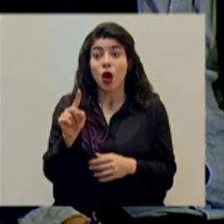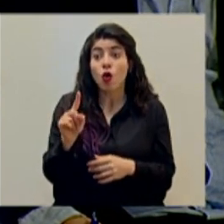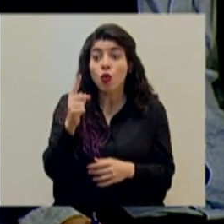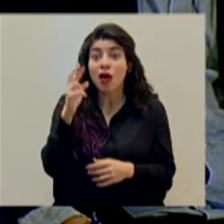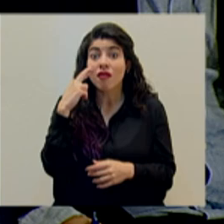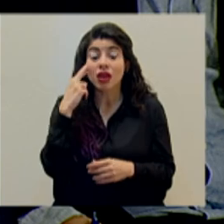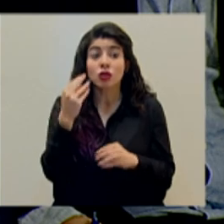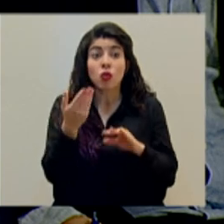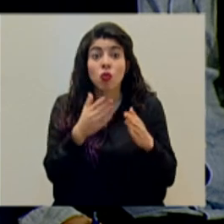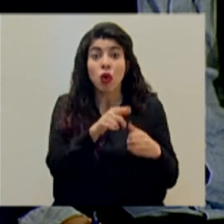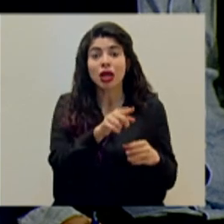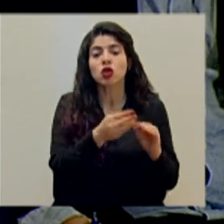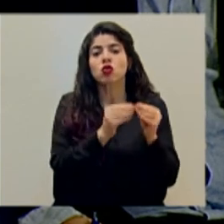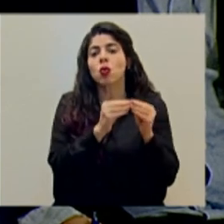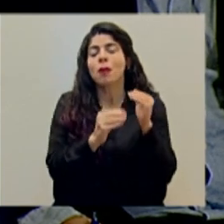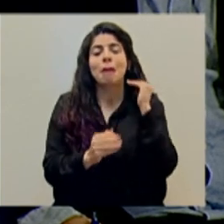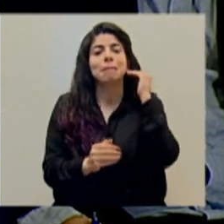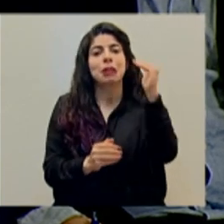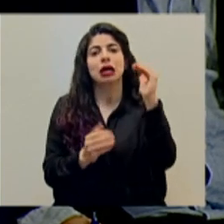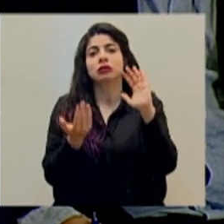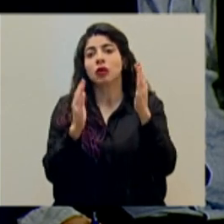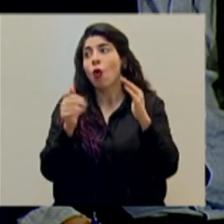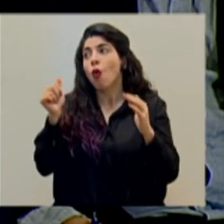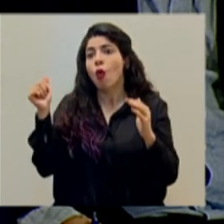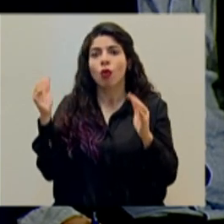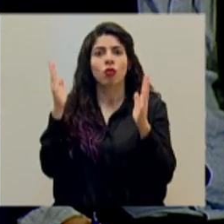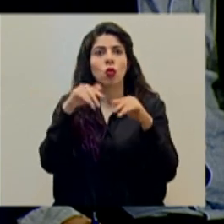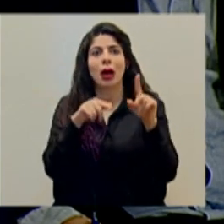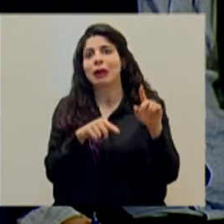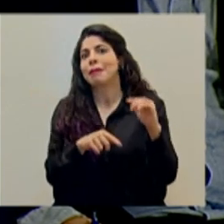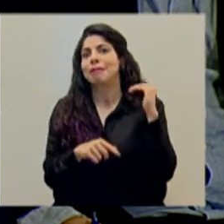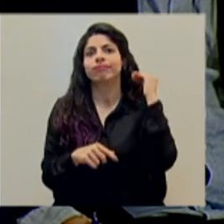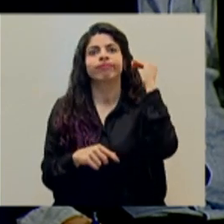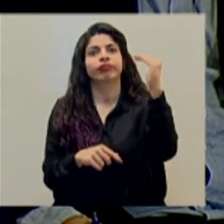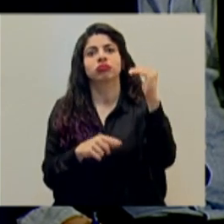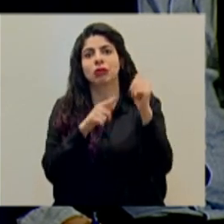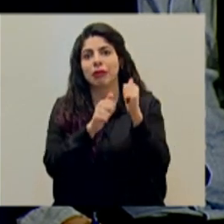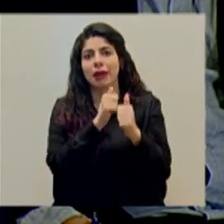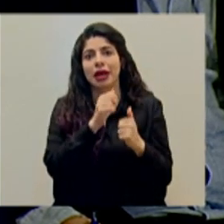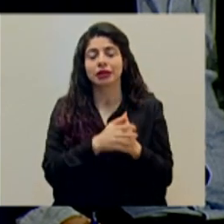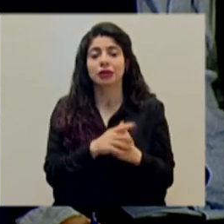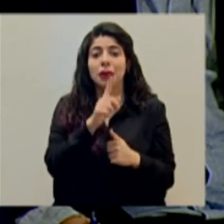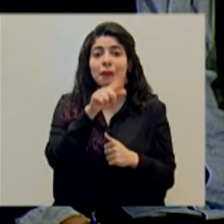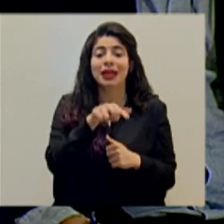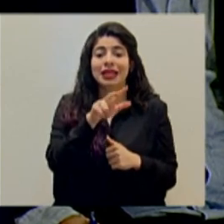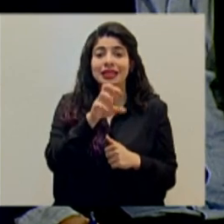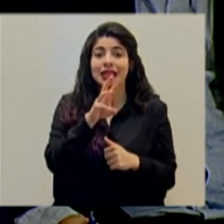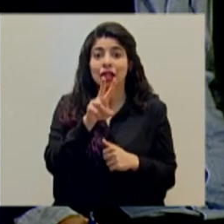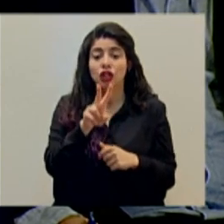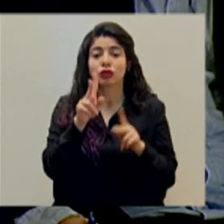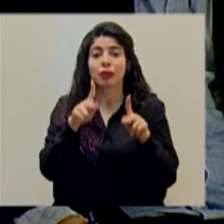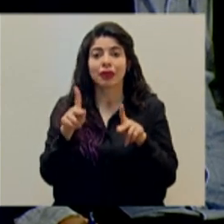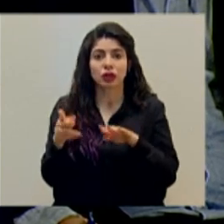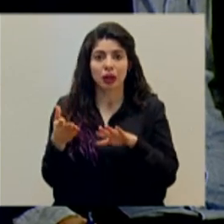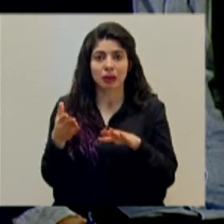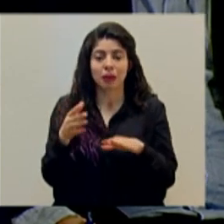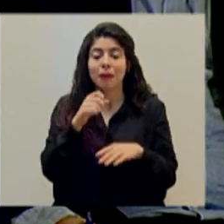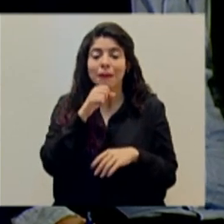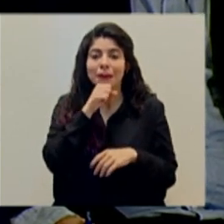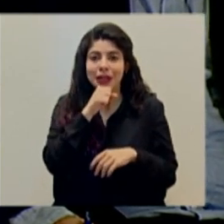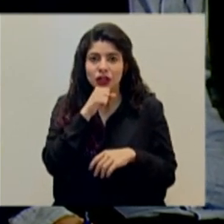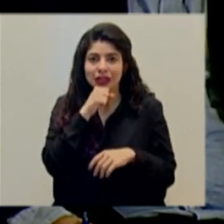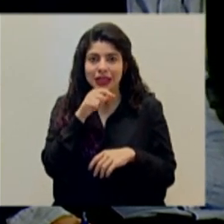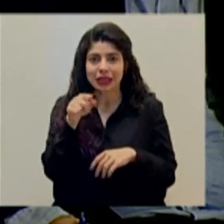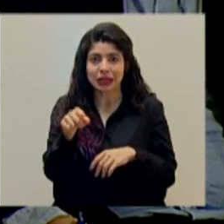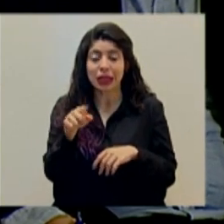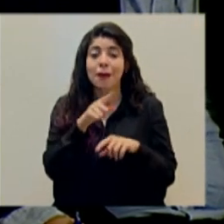Tenemos acá que de estos 1,996, 1,362 son personas mayores, pero vean que